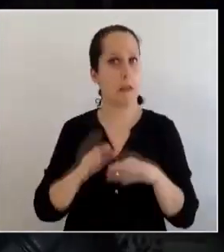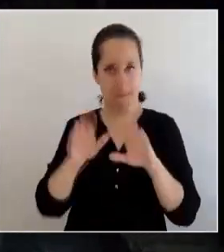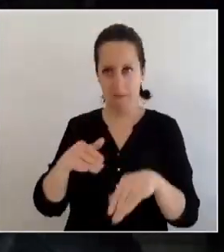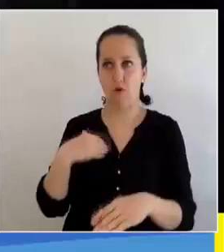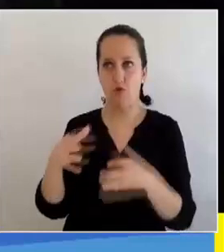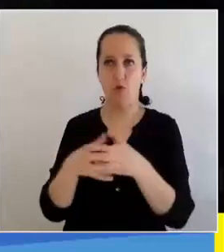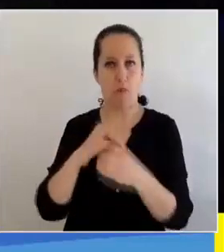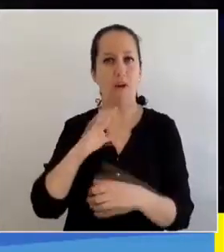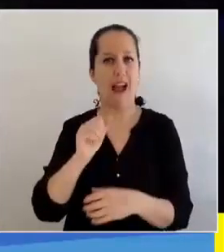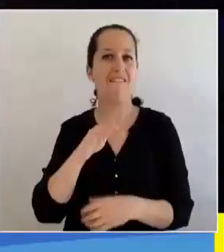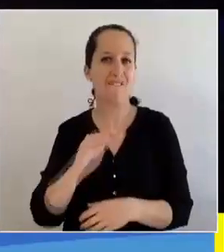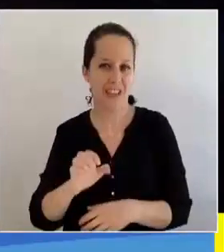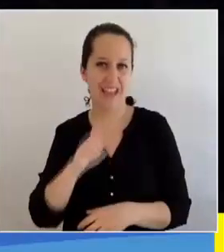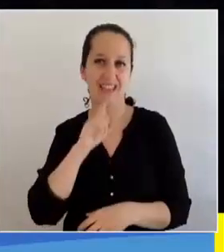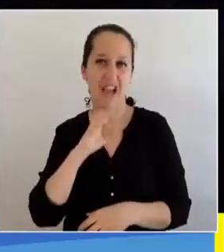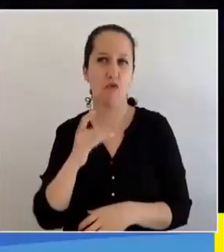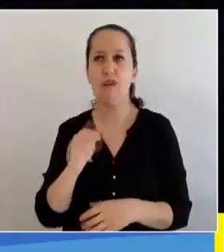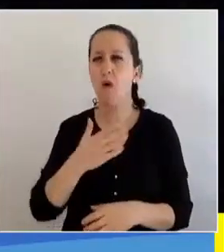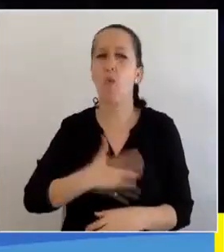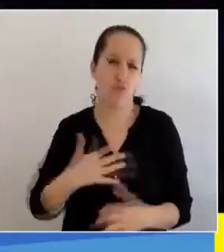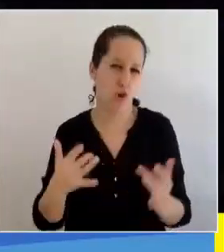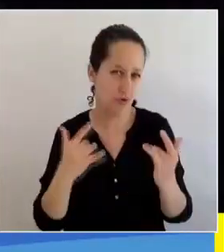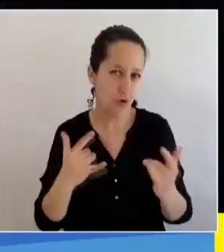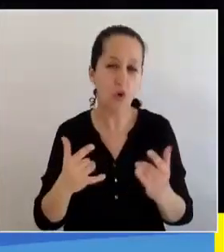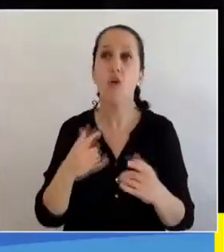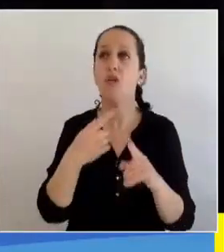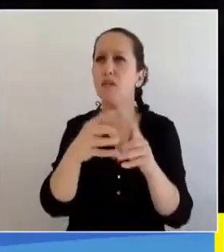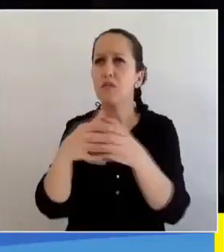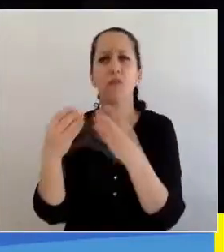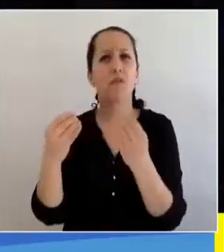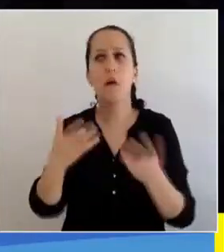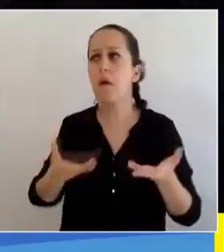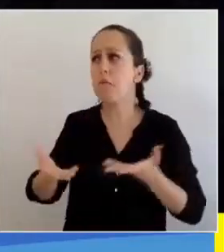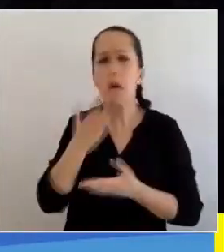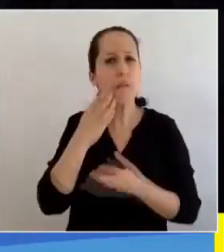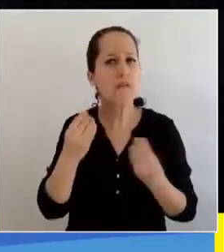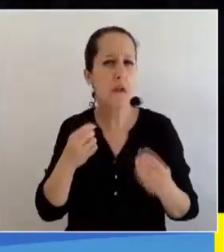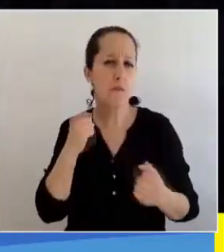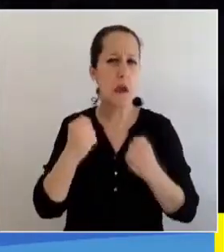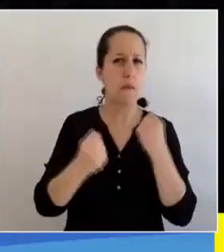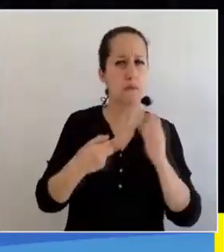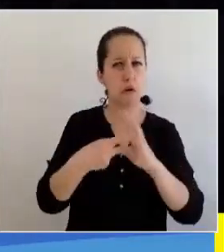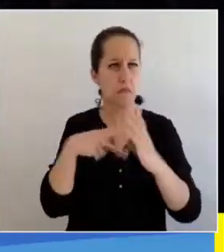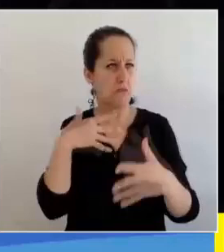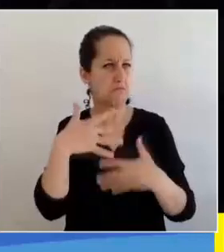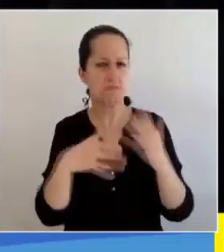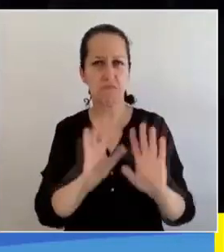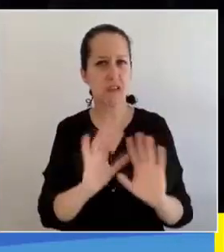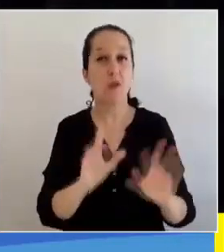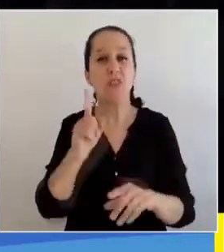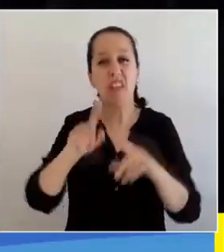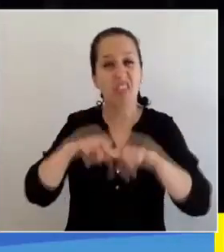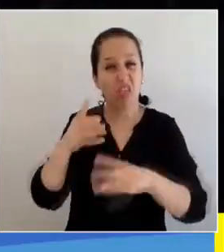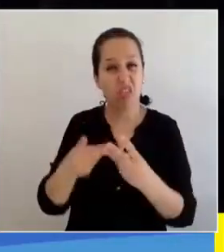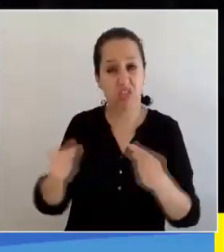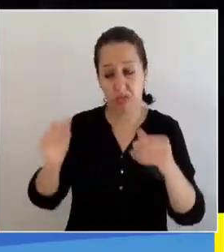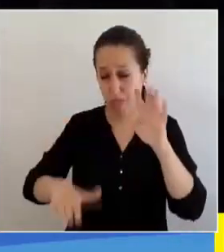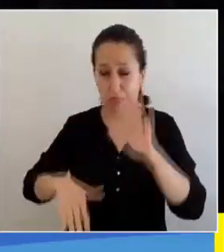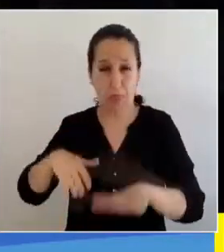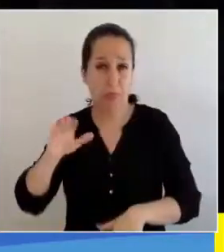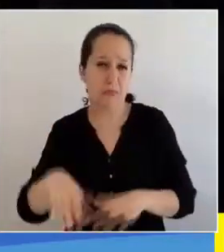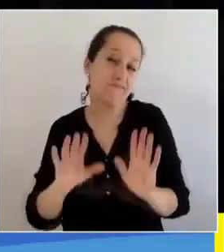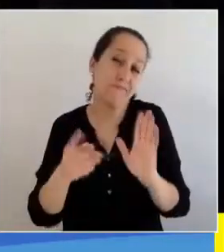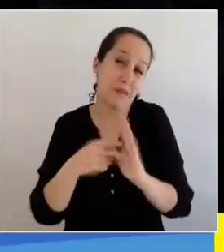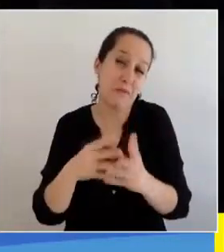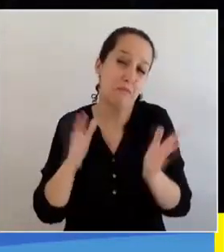Café Tacuba y me gusta el rock, las bandas son buenas y el ambiente es bueno, no ha habido ninguna pelea, lo único malo es el barrial nomás, pero